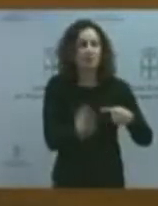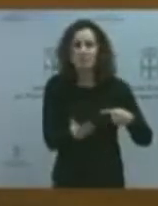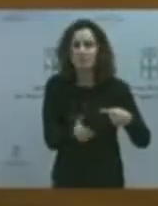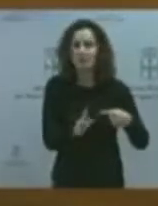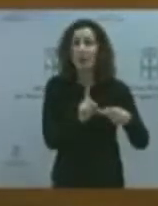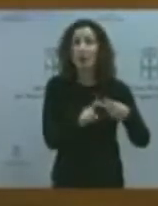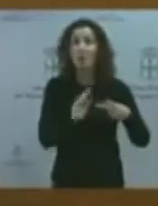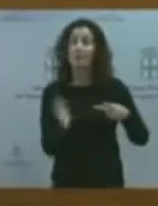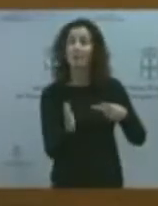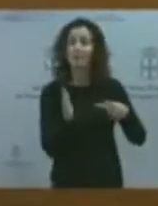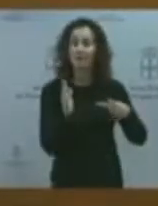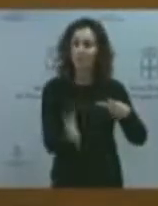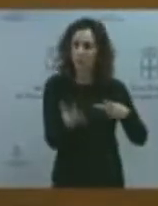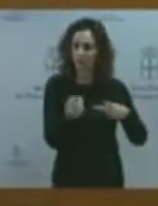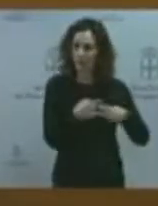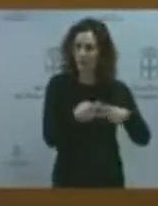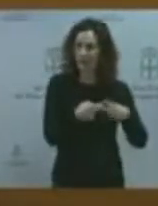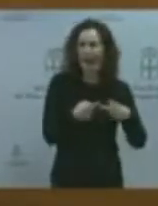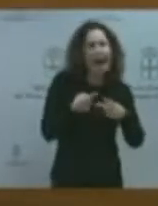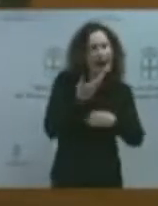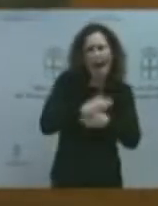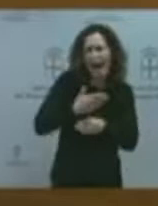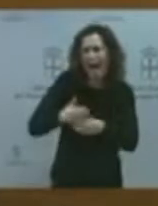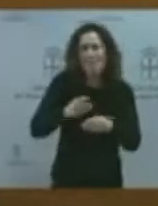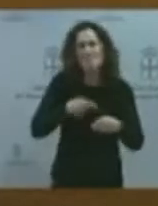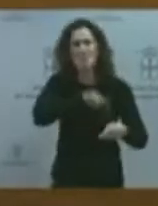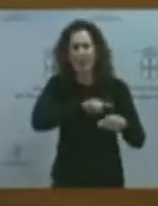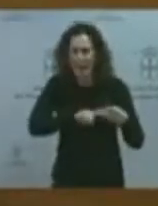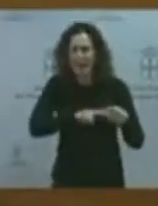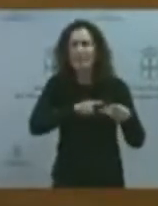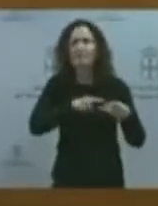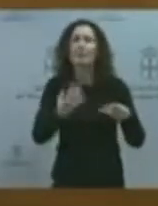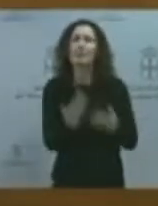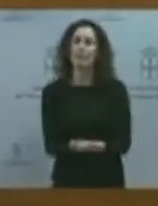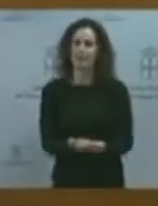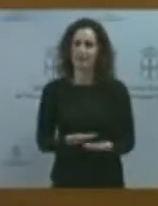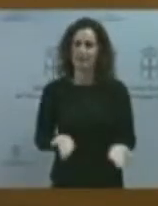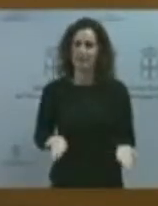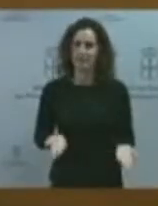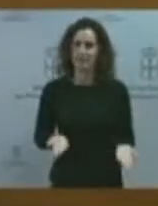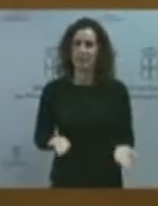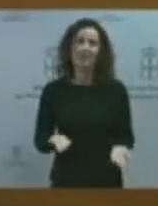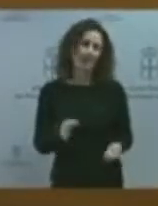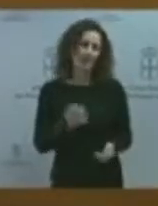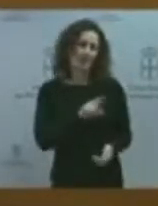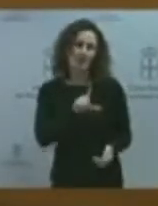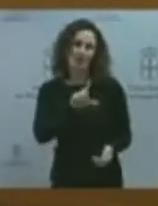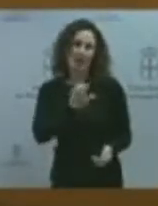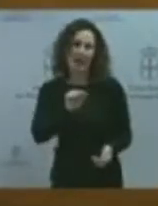otros supuestos daños morales, daños que hay que demostrar. Señor Leal, supongo que, como es de mi generación,